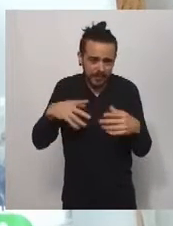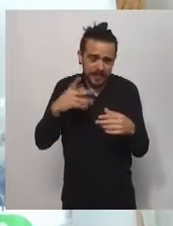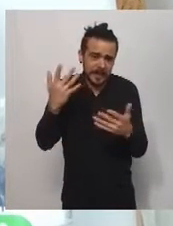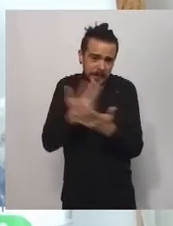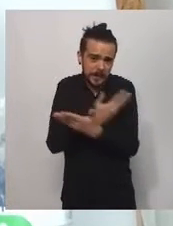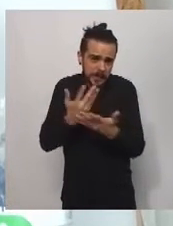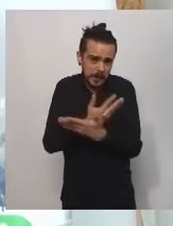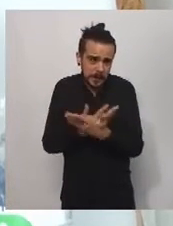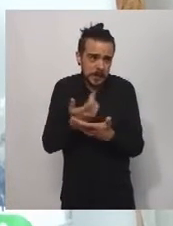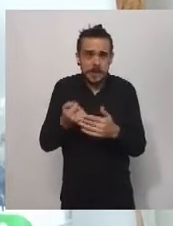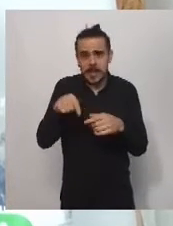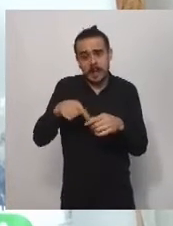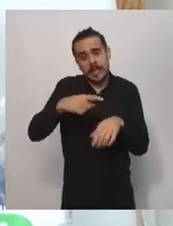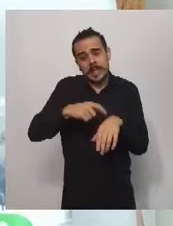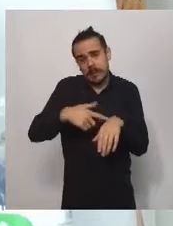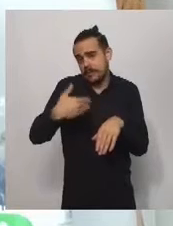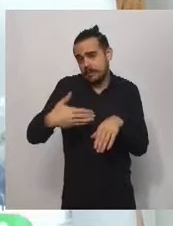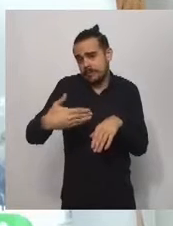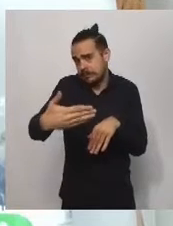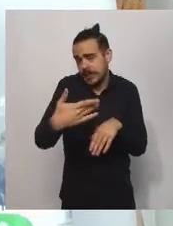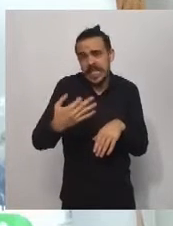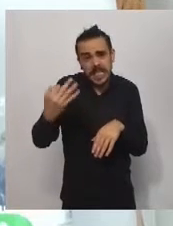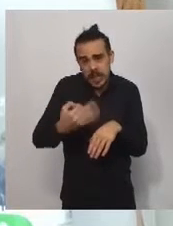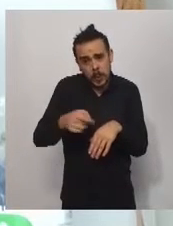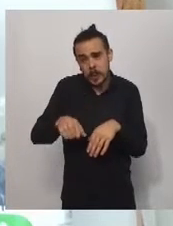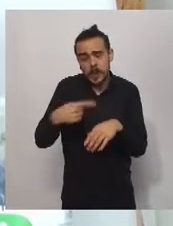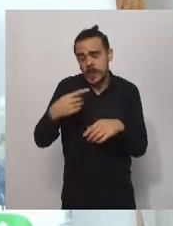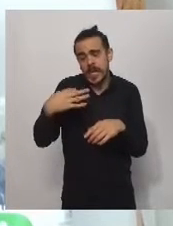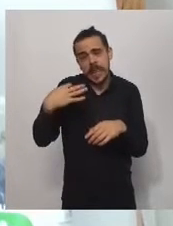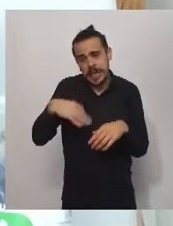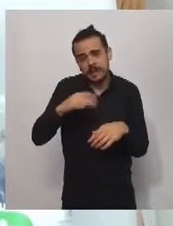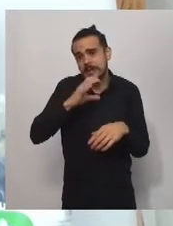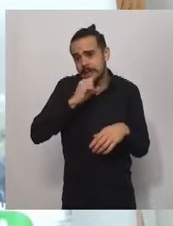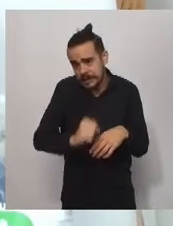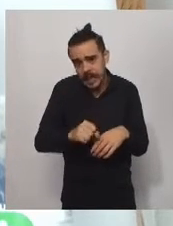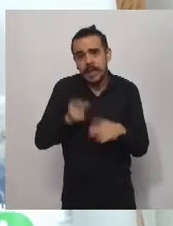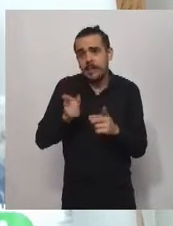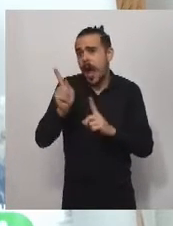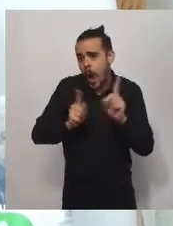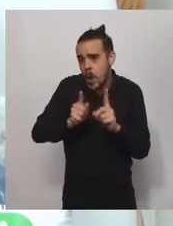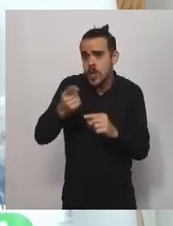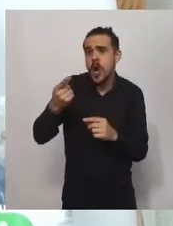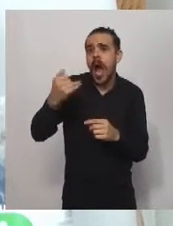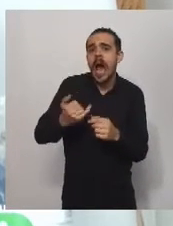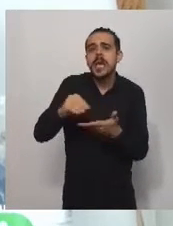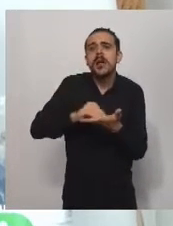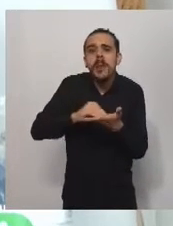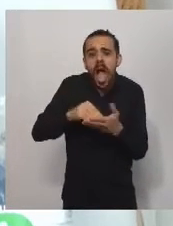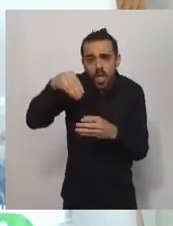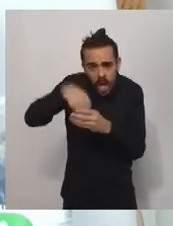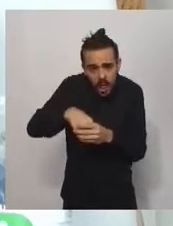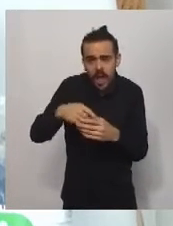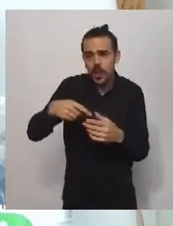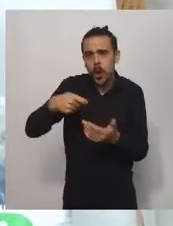ello, van a tener que seguir estas instituciones haciendo frente a sus compromisos salariales y a sus costos fijos.